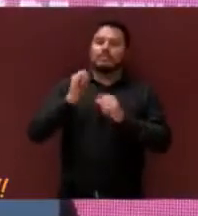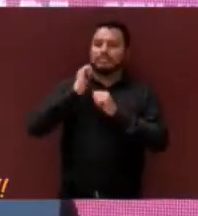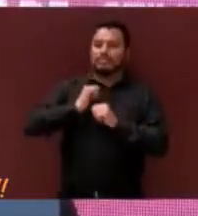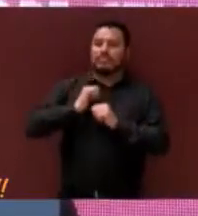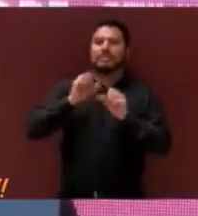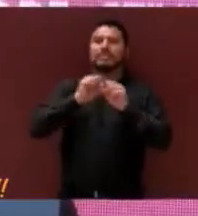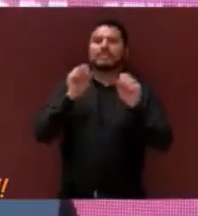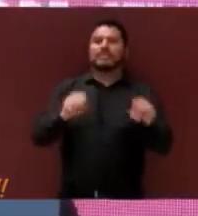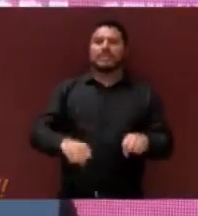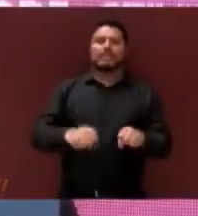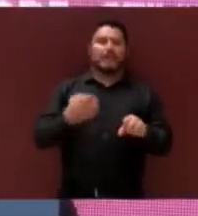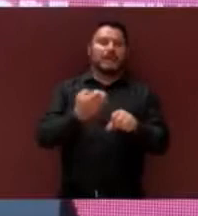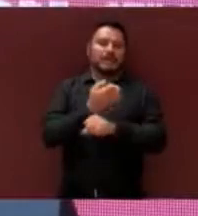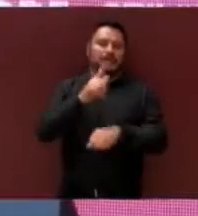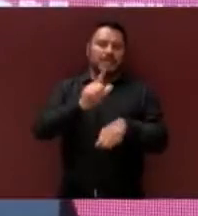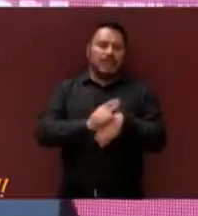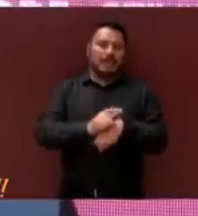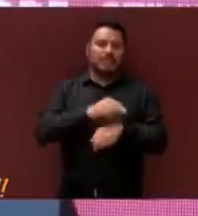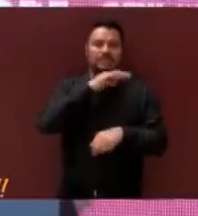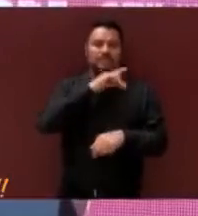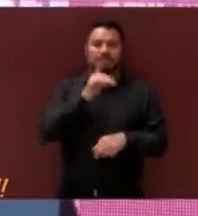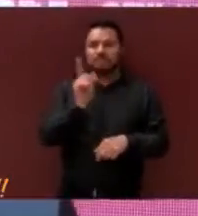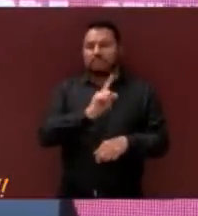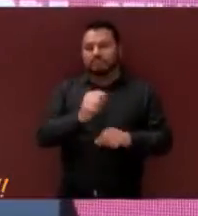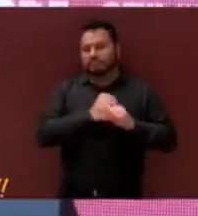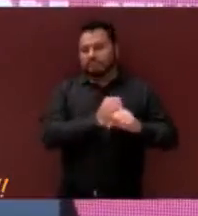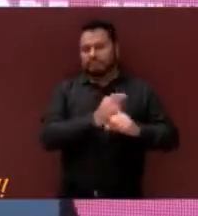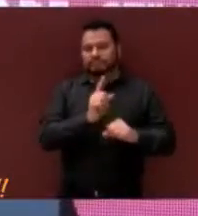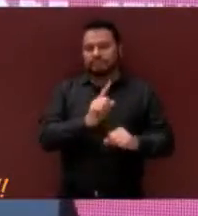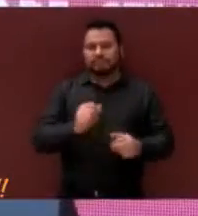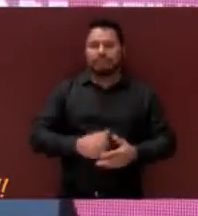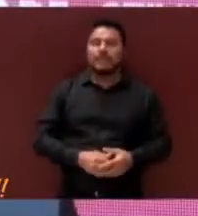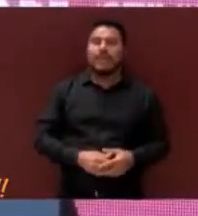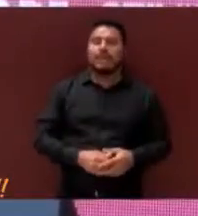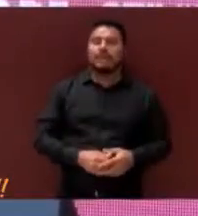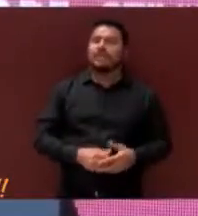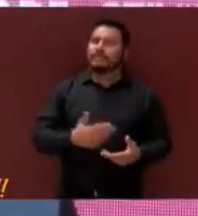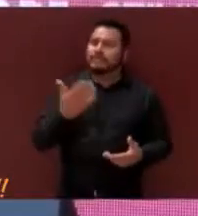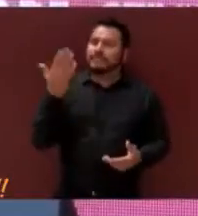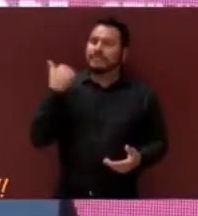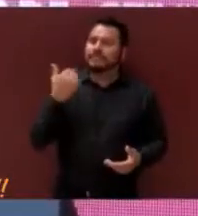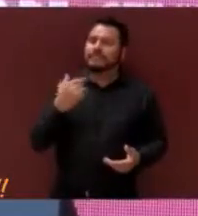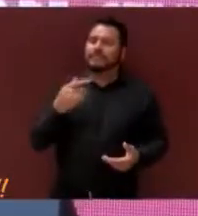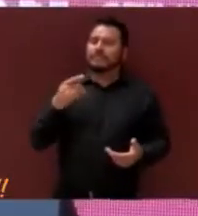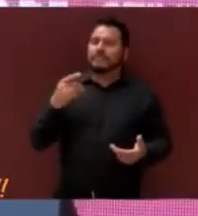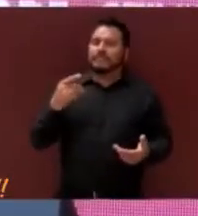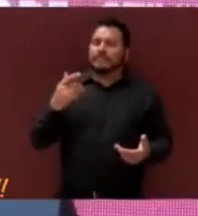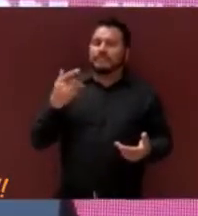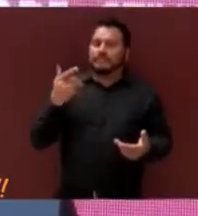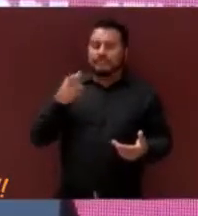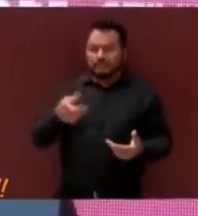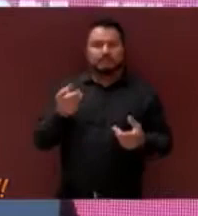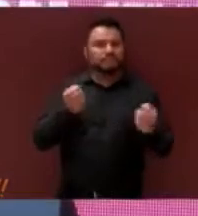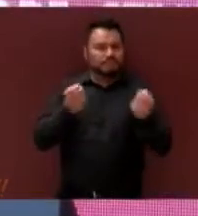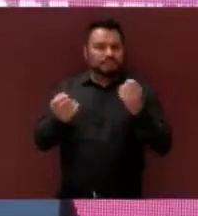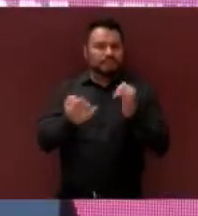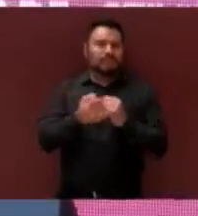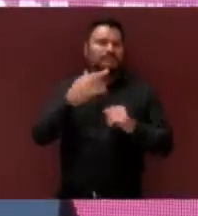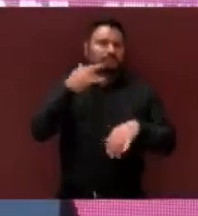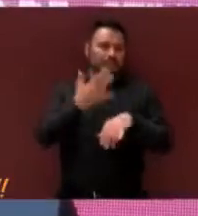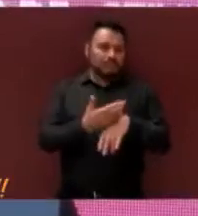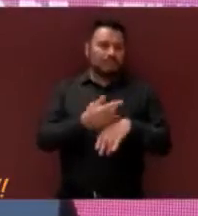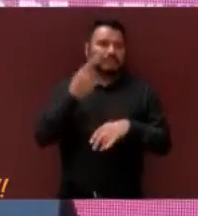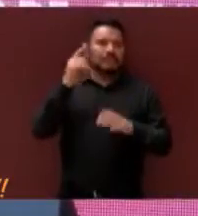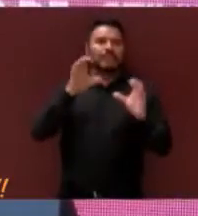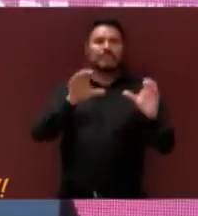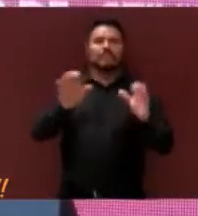Sistema Estatal Anticorrupción. Llevar las riendas de esta entidad municipal encargadas a guardar